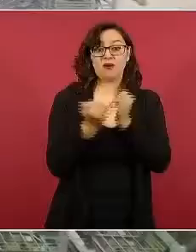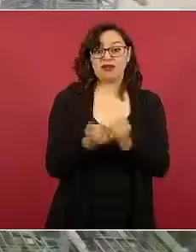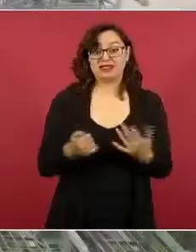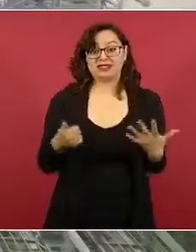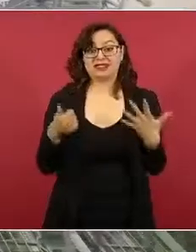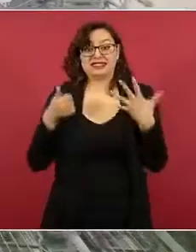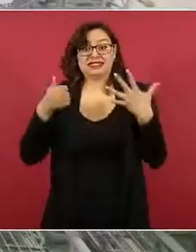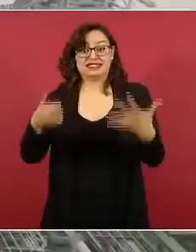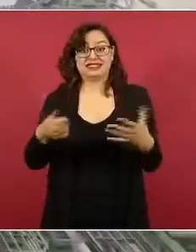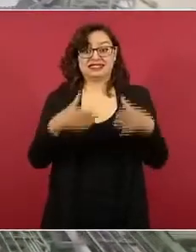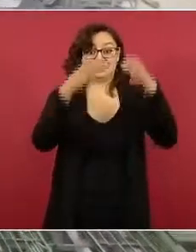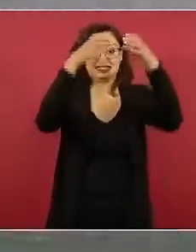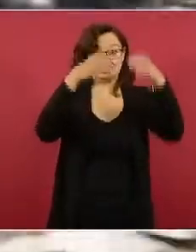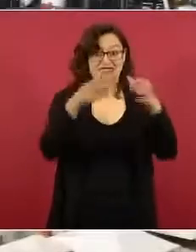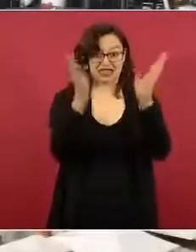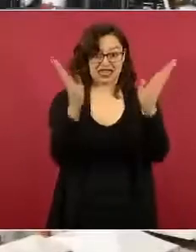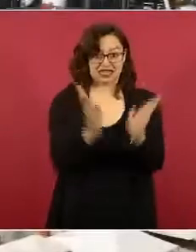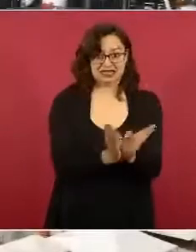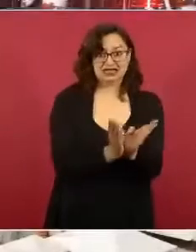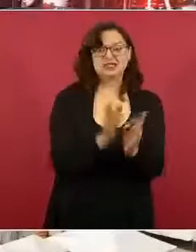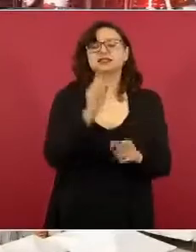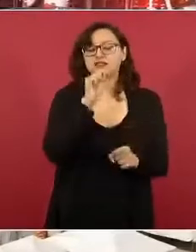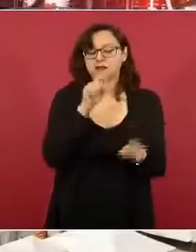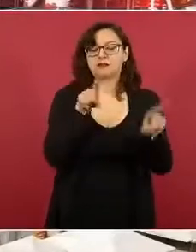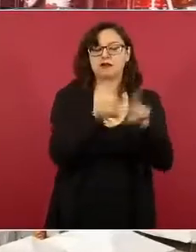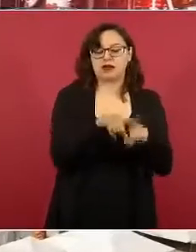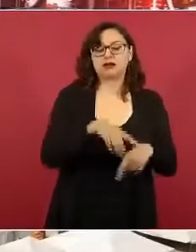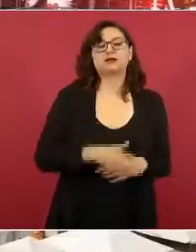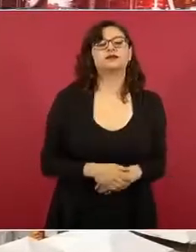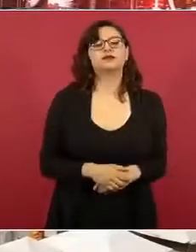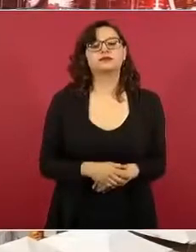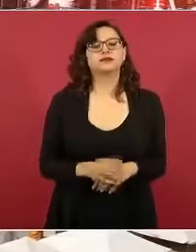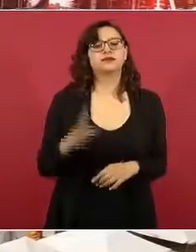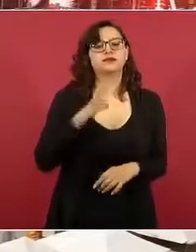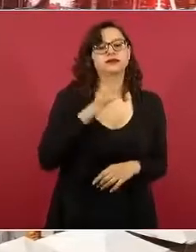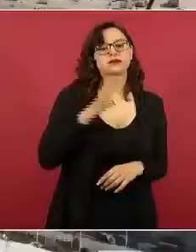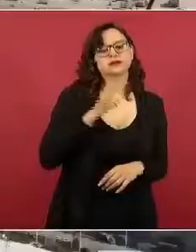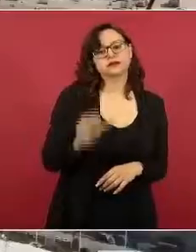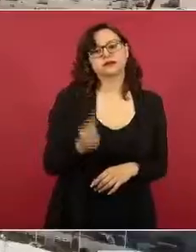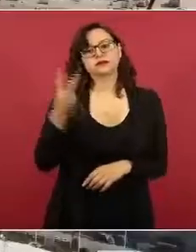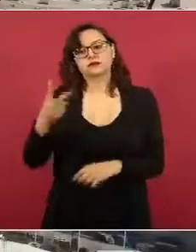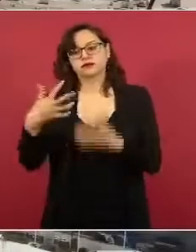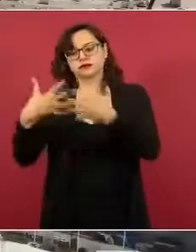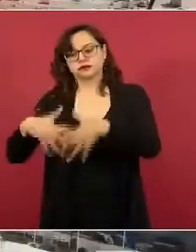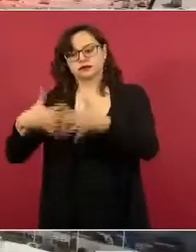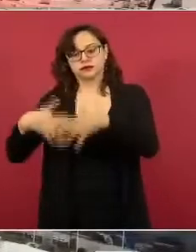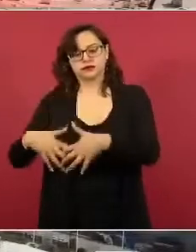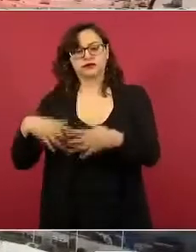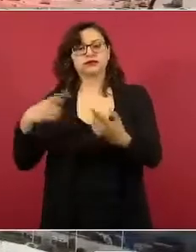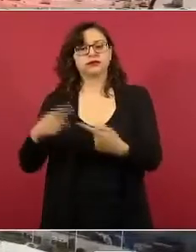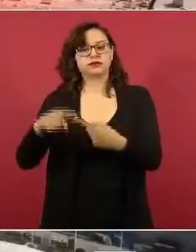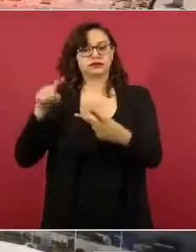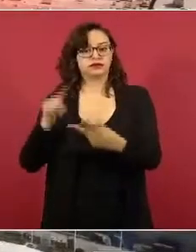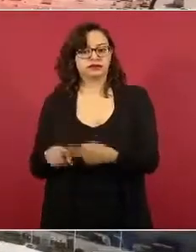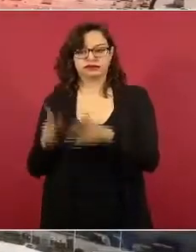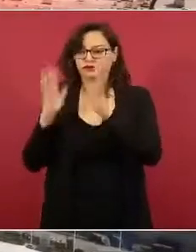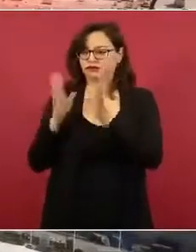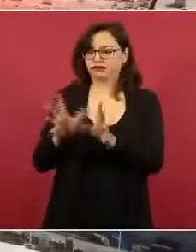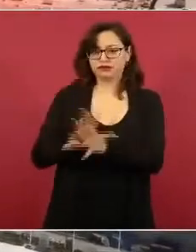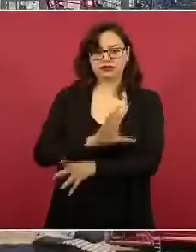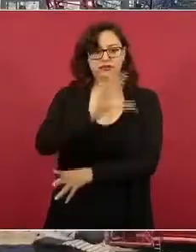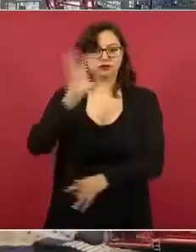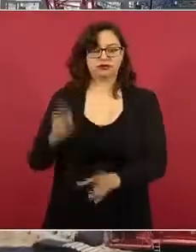en sus estructuras de acero. En las plantas reformadora y catalítica se ha concluido el montaje de la totalidad de sus